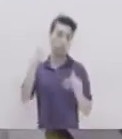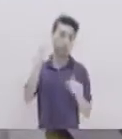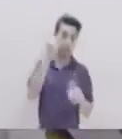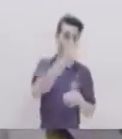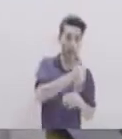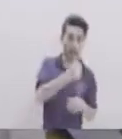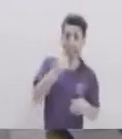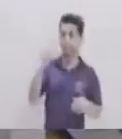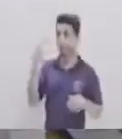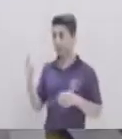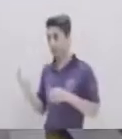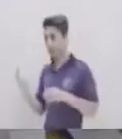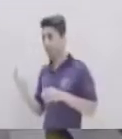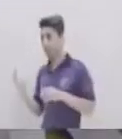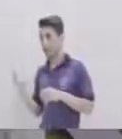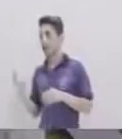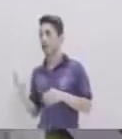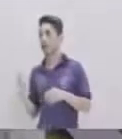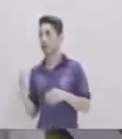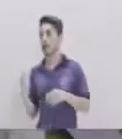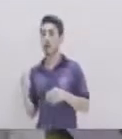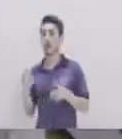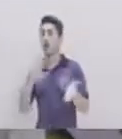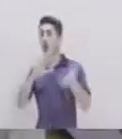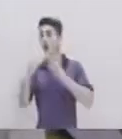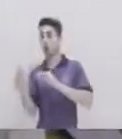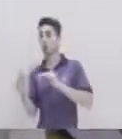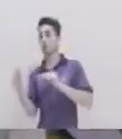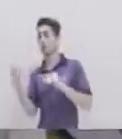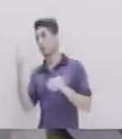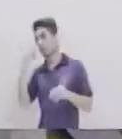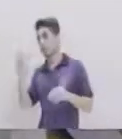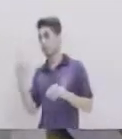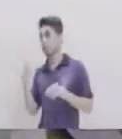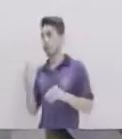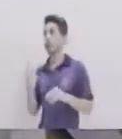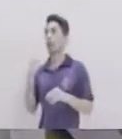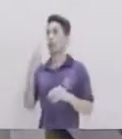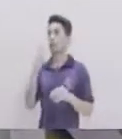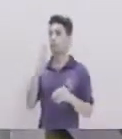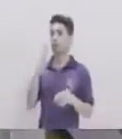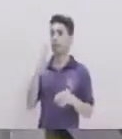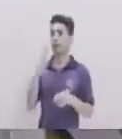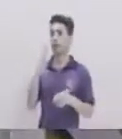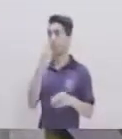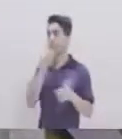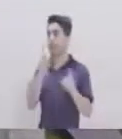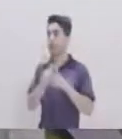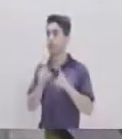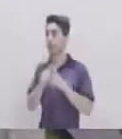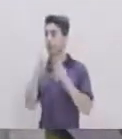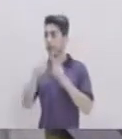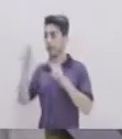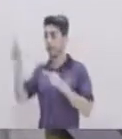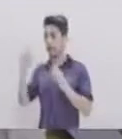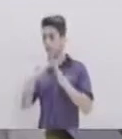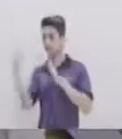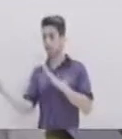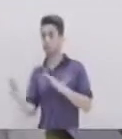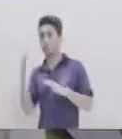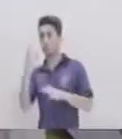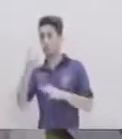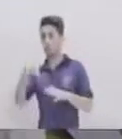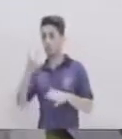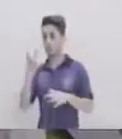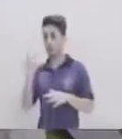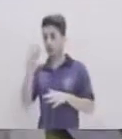conozca B Y conozca un ángulo Opuesto A ellos Por ejemplo Conozca beta O conozca alfa Entonces